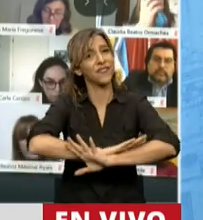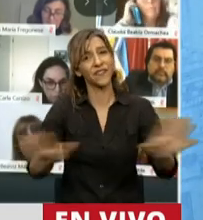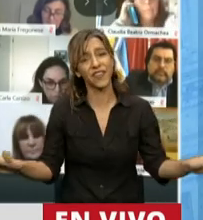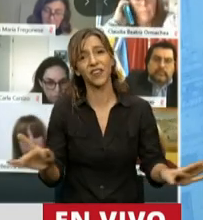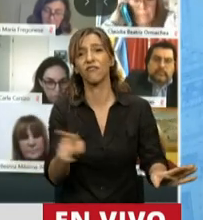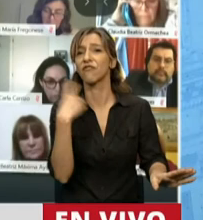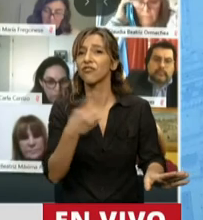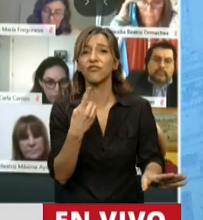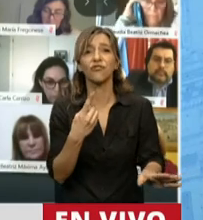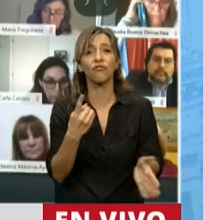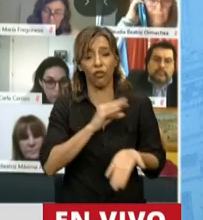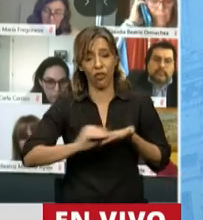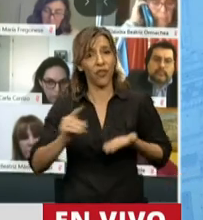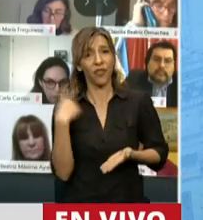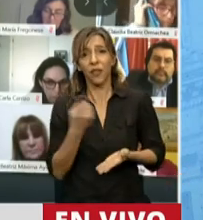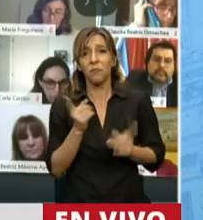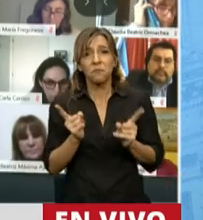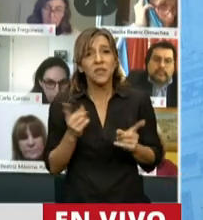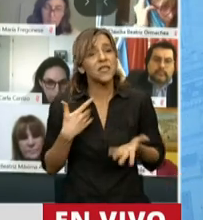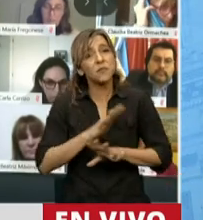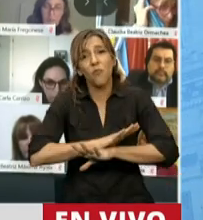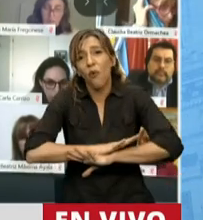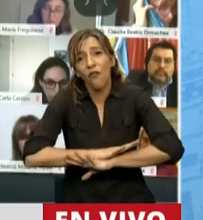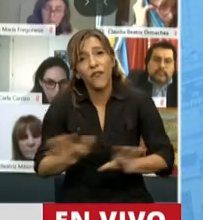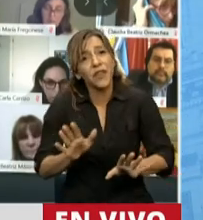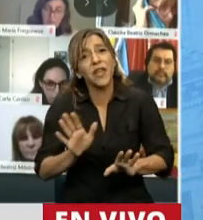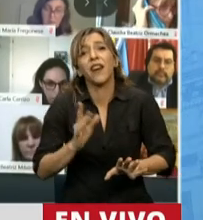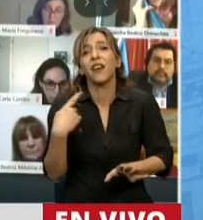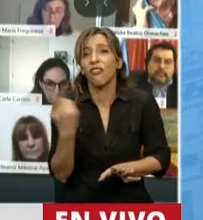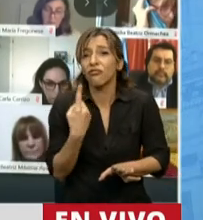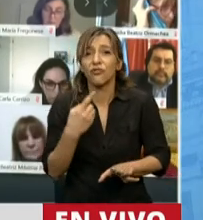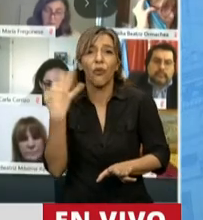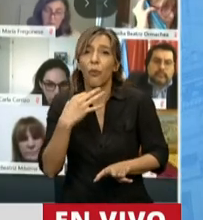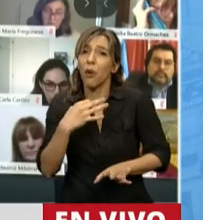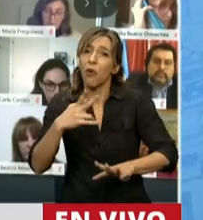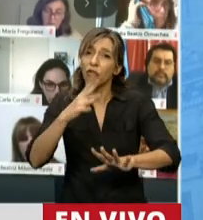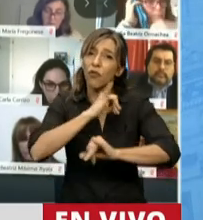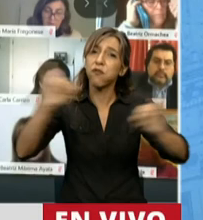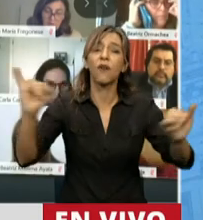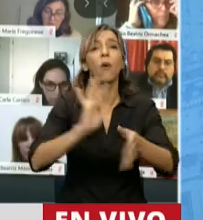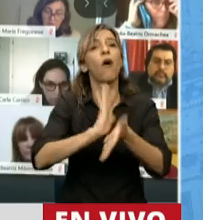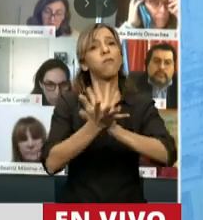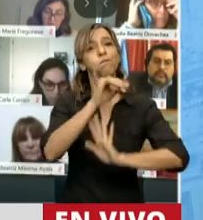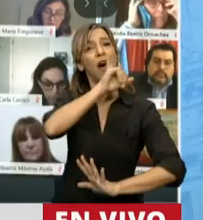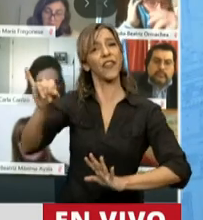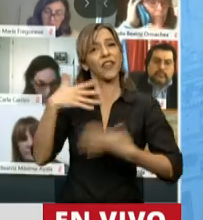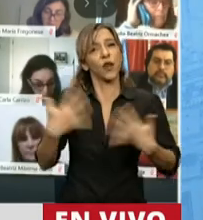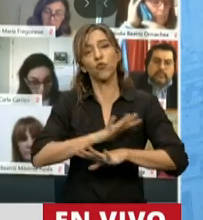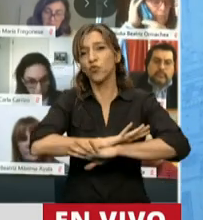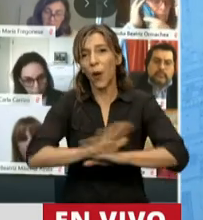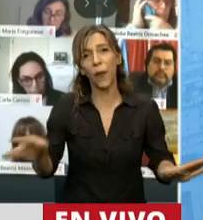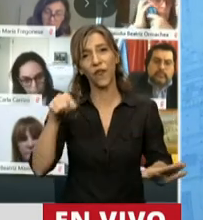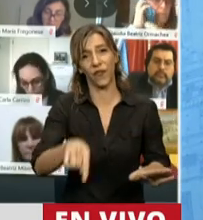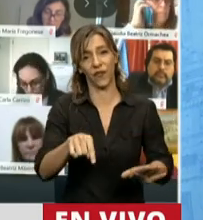como diputada, representante de los vecinos y vecinos de la Ciudad de Buenos Aires, diputada nacional, considero